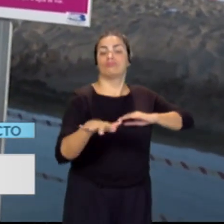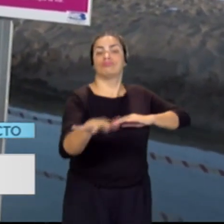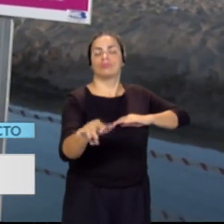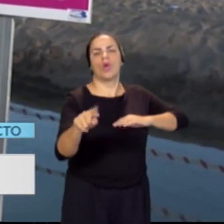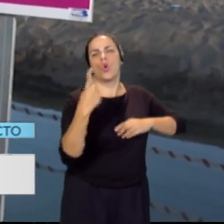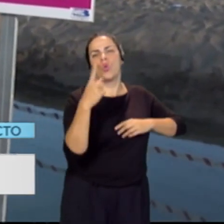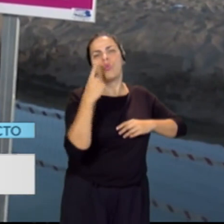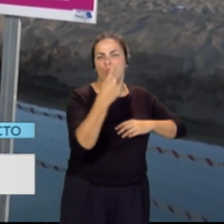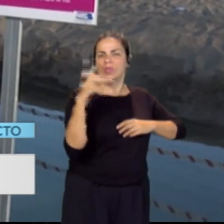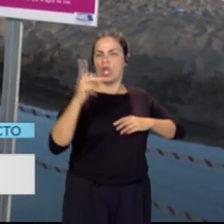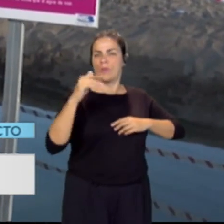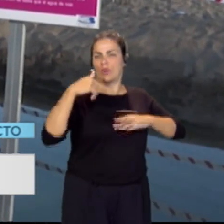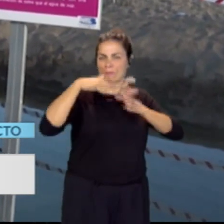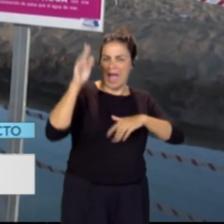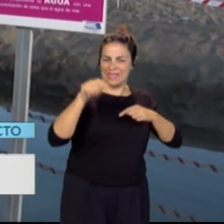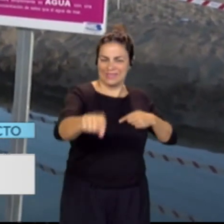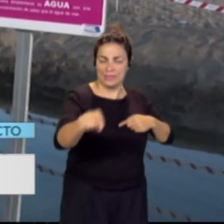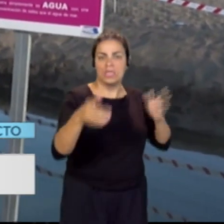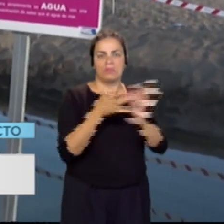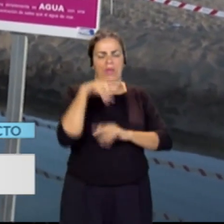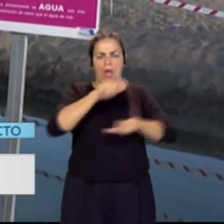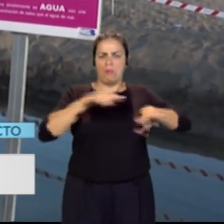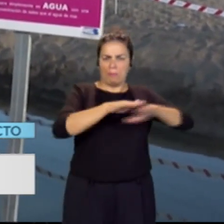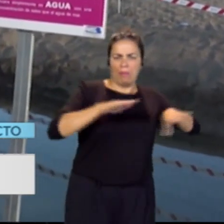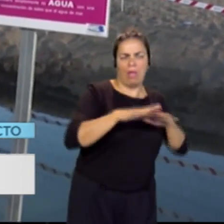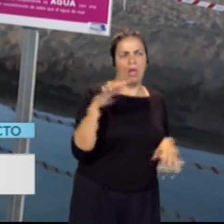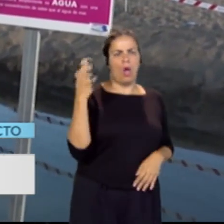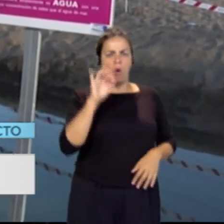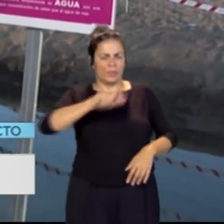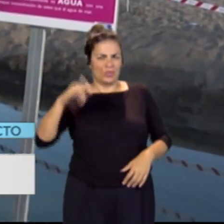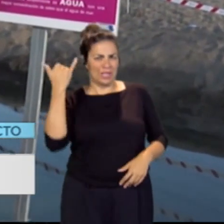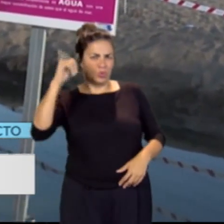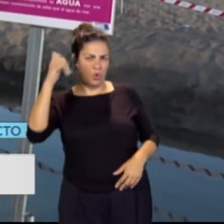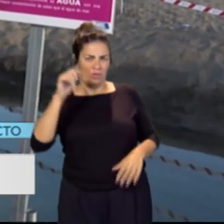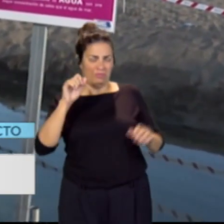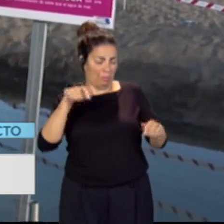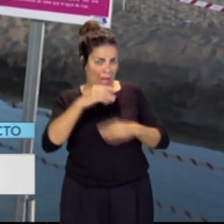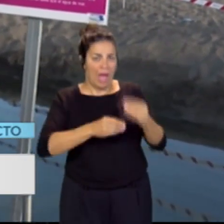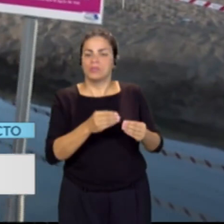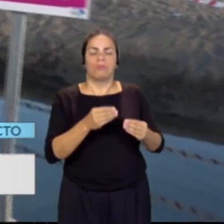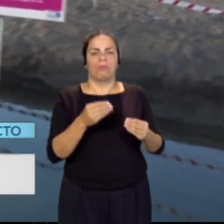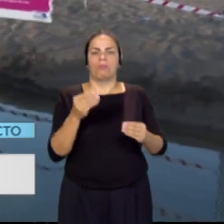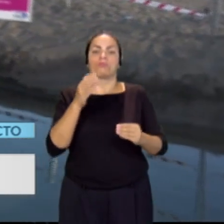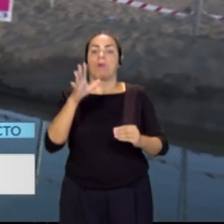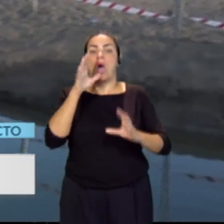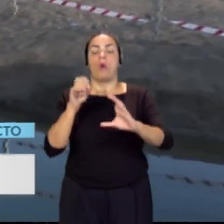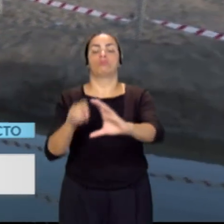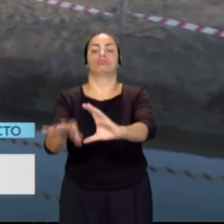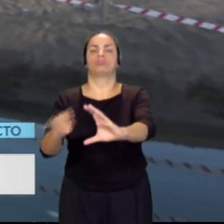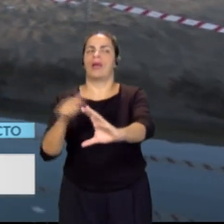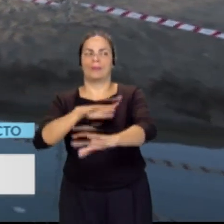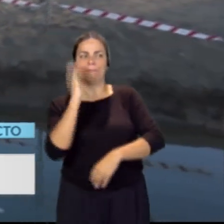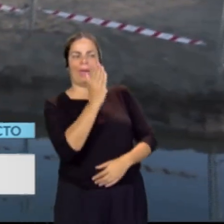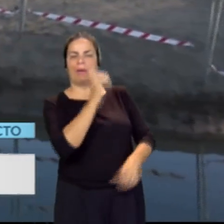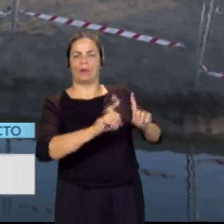conseguir, tanto que los bañistas como la comunidad surfera no sufran ningún tipo de problemas con este tipo de vertido.